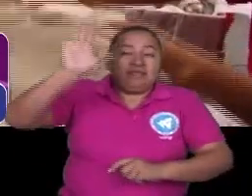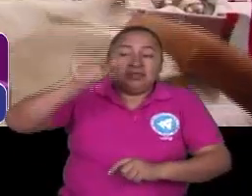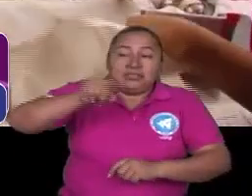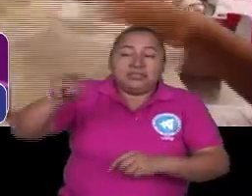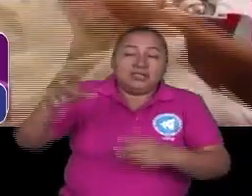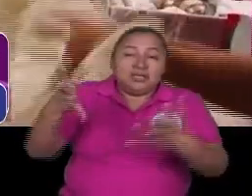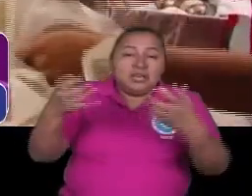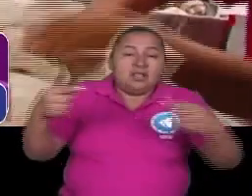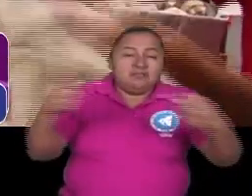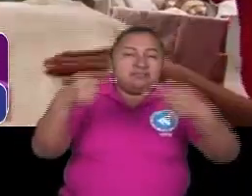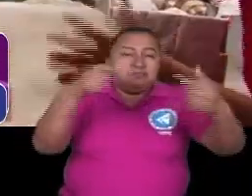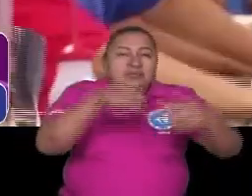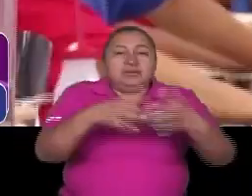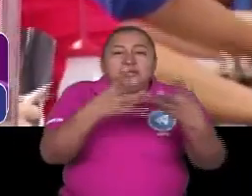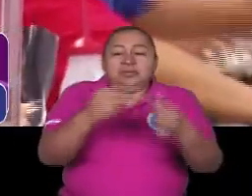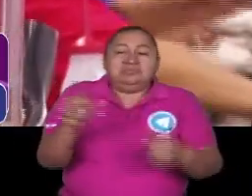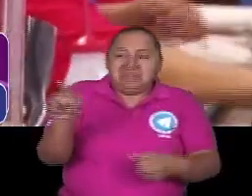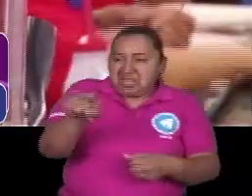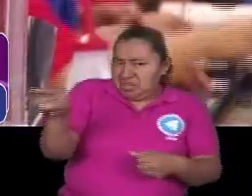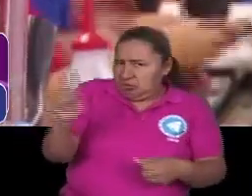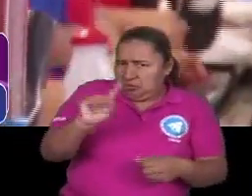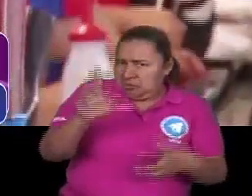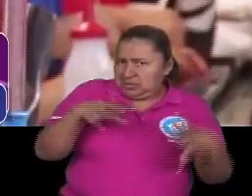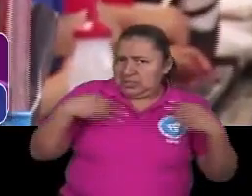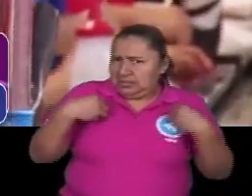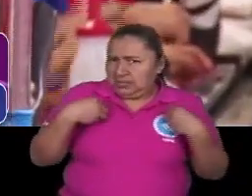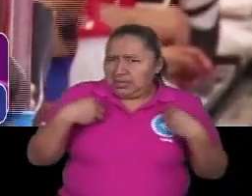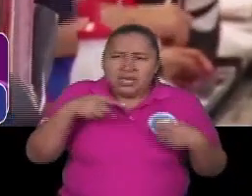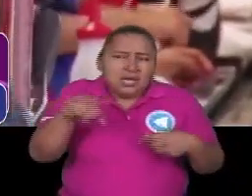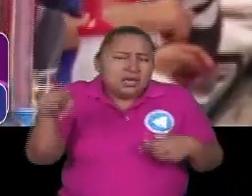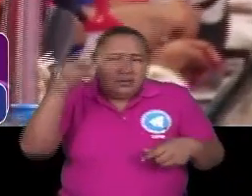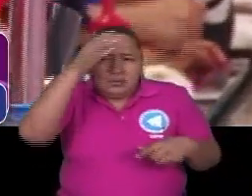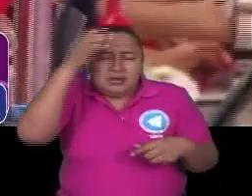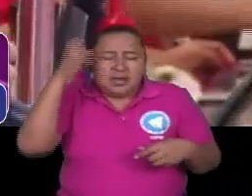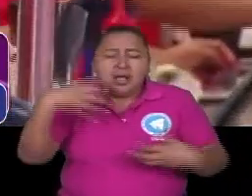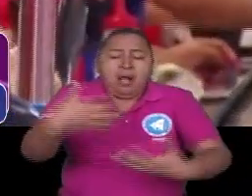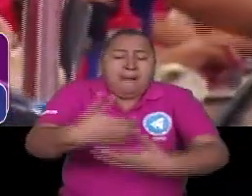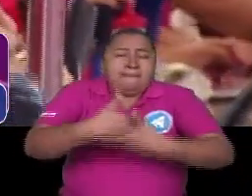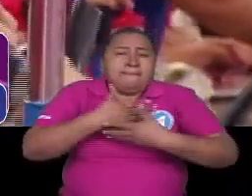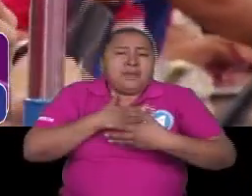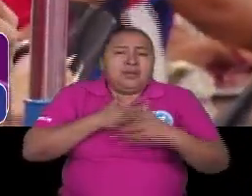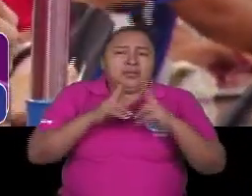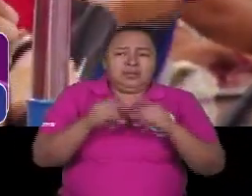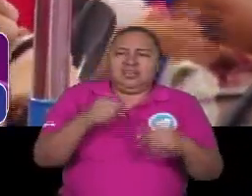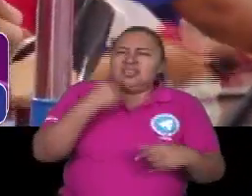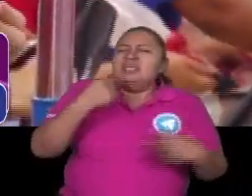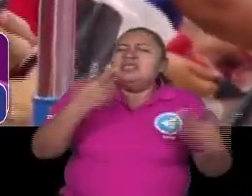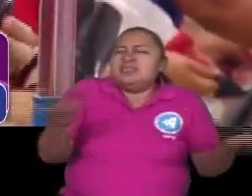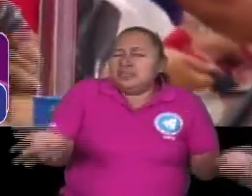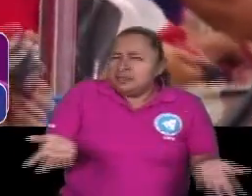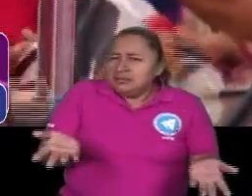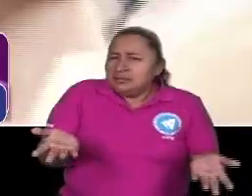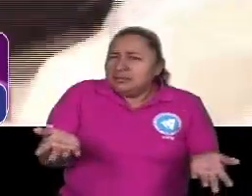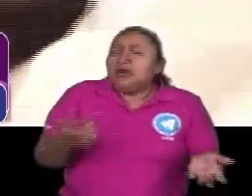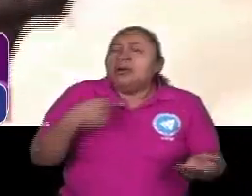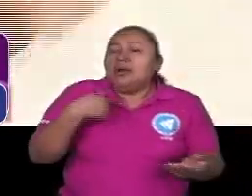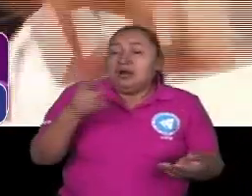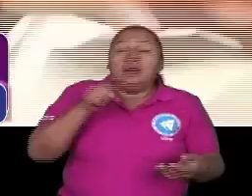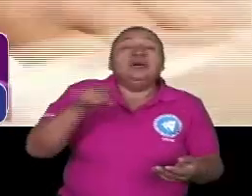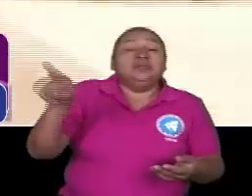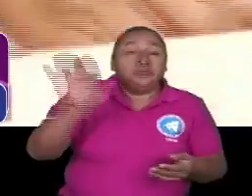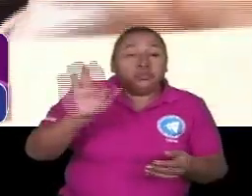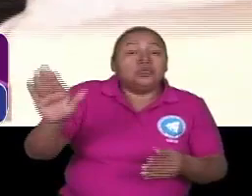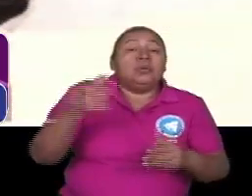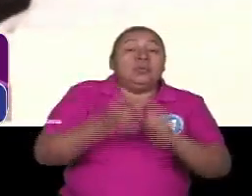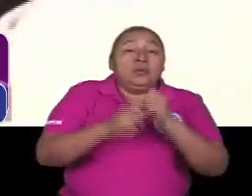querido destruir el país. No reconocen. Ellos creen que ellos son los dueños de Nicaragua. ¿Quién te ha dicho? Entonces, ese gran problema,